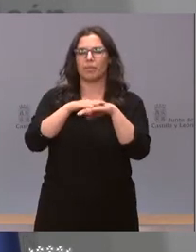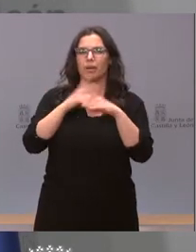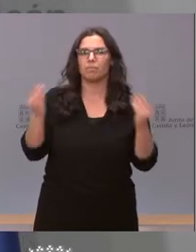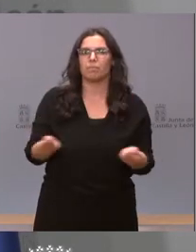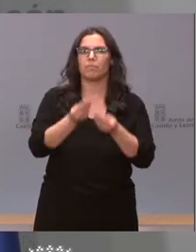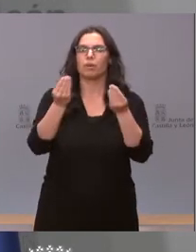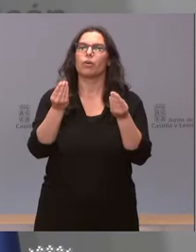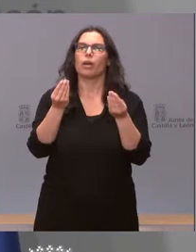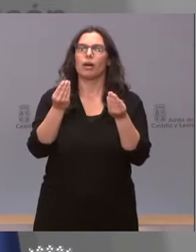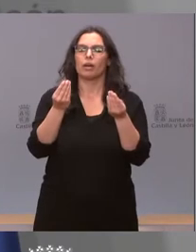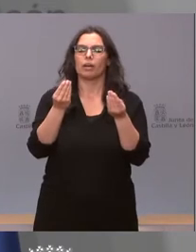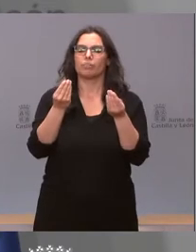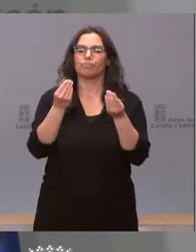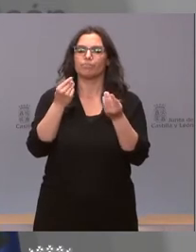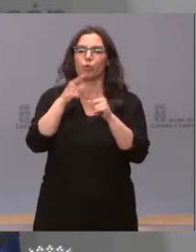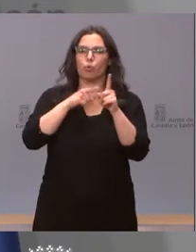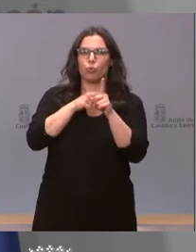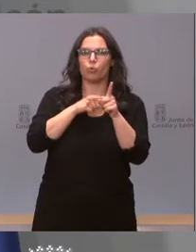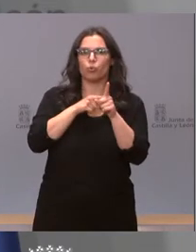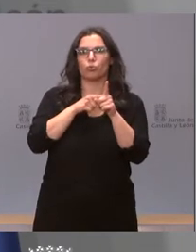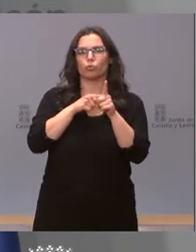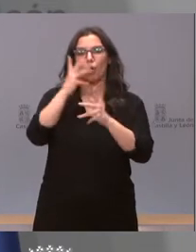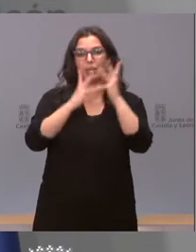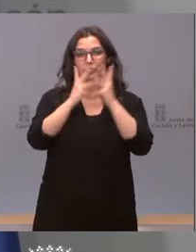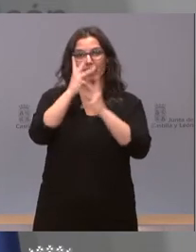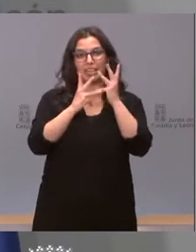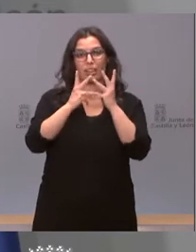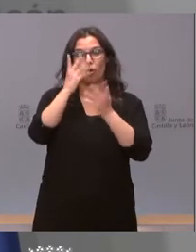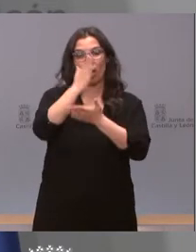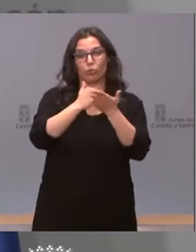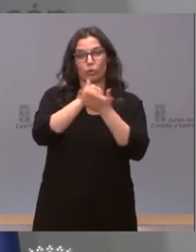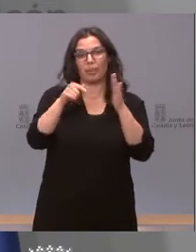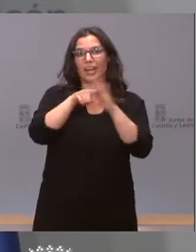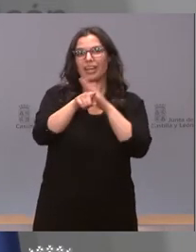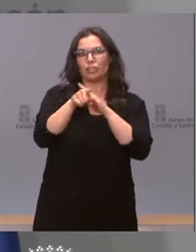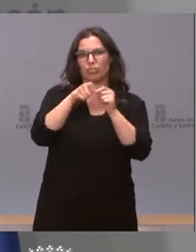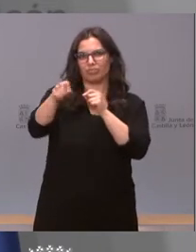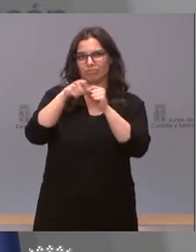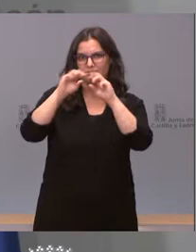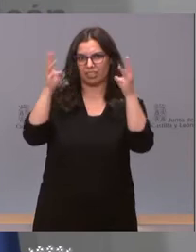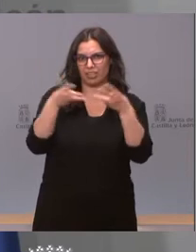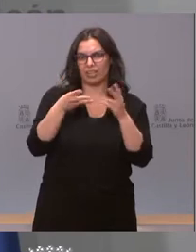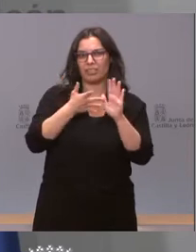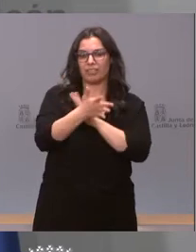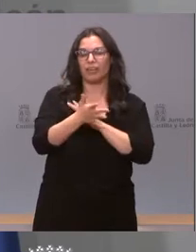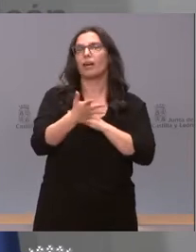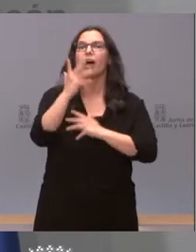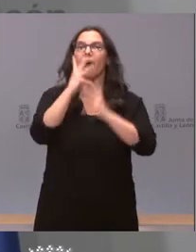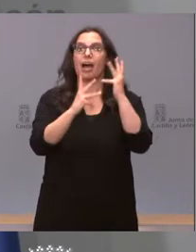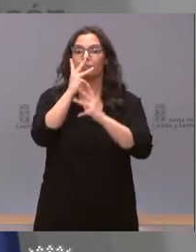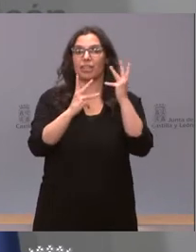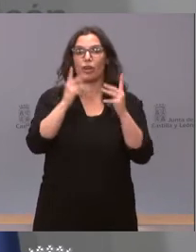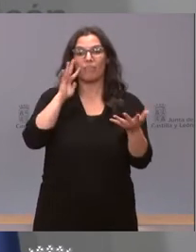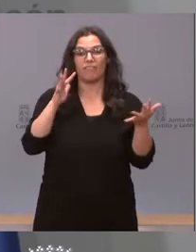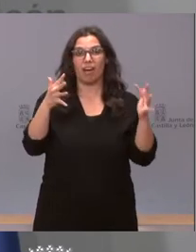y el uso de los medios electrónicos en la Administración autonómica. Se trata de avanzar a la Administración con papel cero,